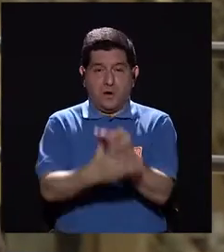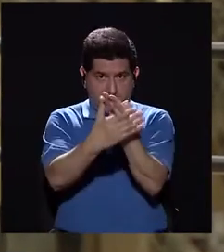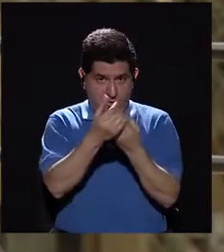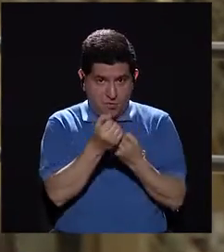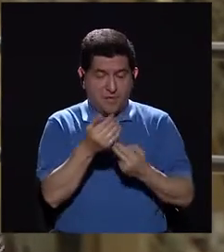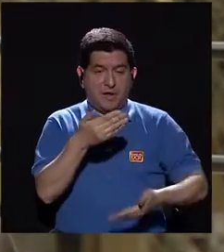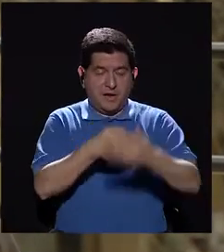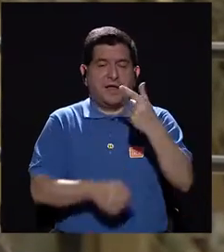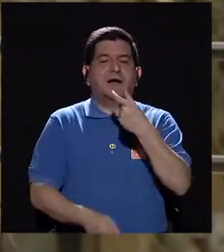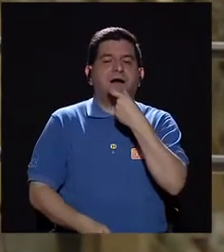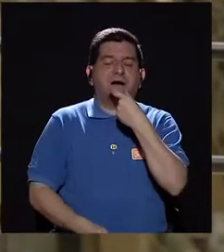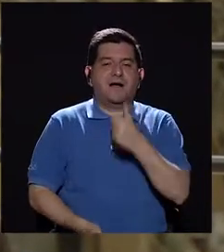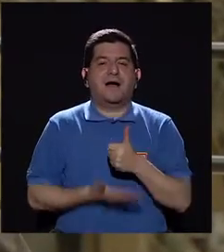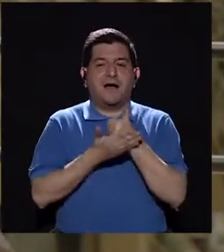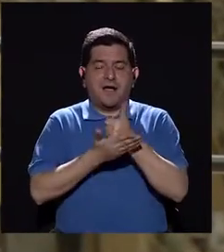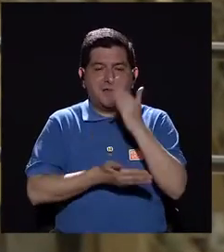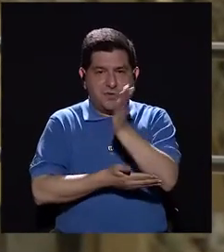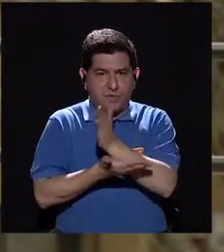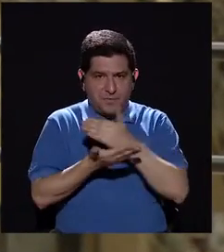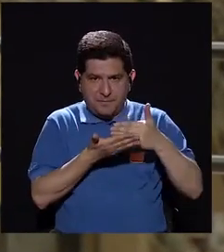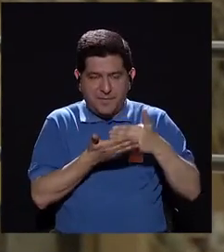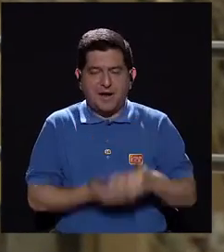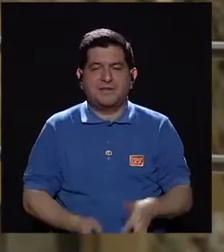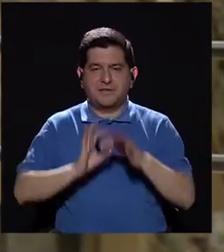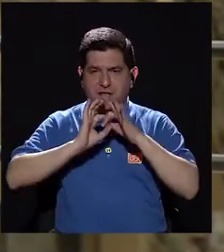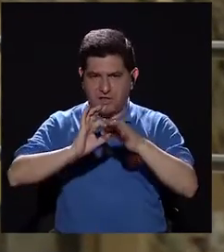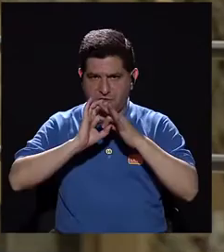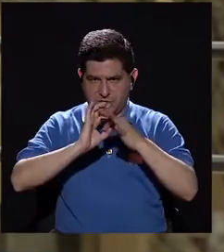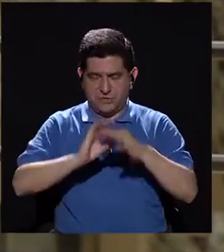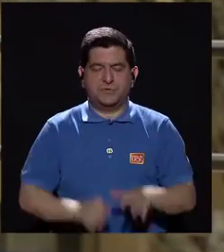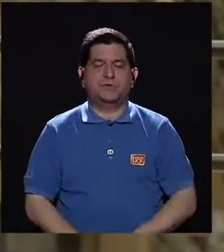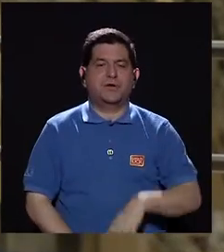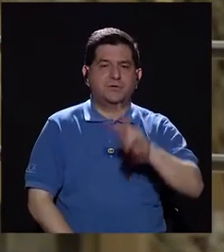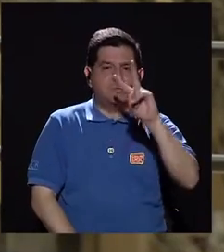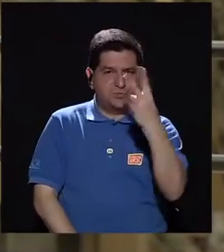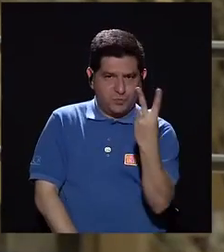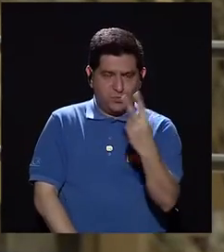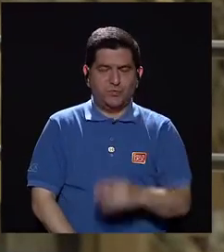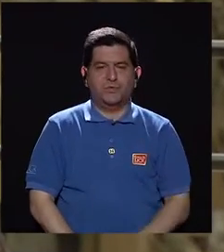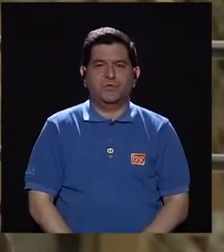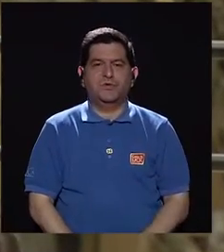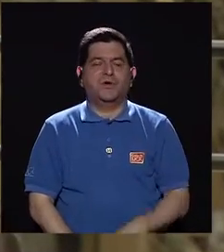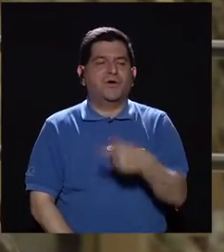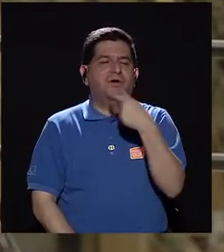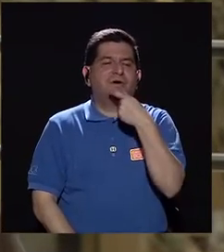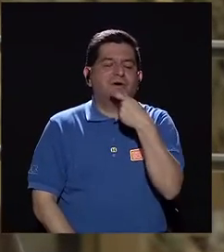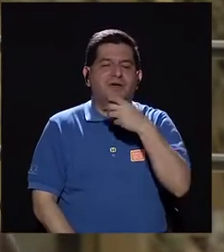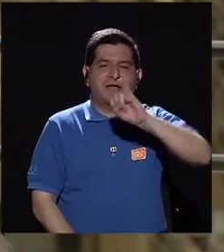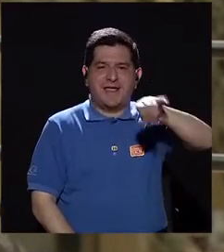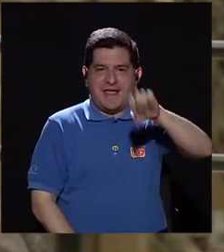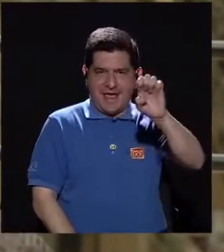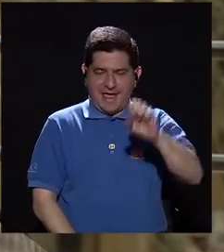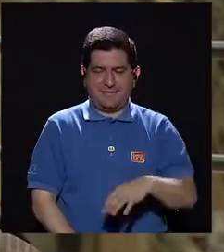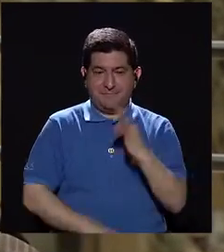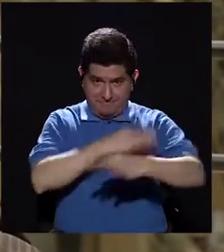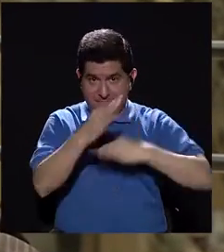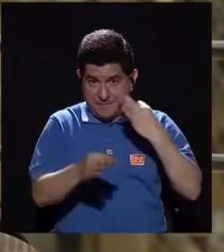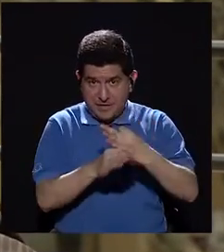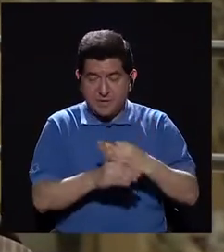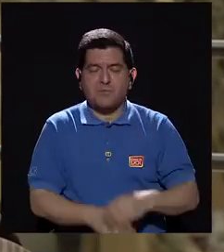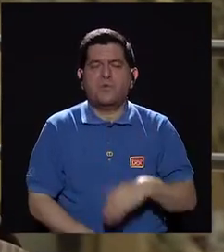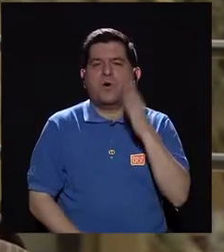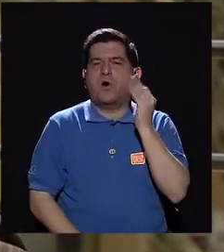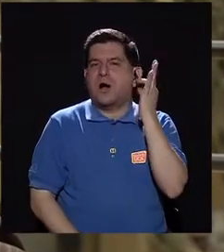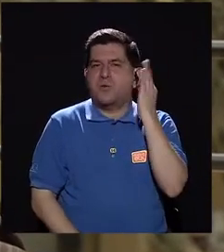pareja, bueno, antes reír, ¿por qué? Porque nos va a ayudar también en la parte sexual. Número dos, cuando nos reímos con ja, las